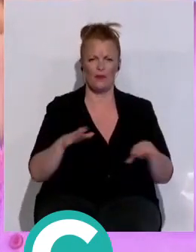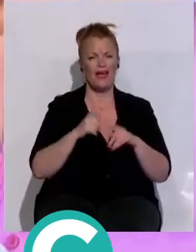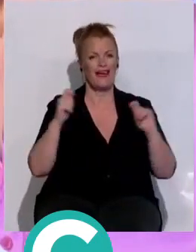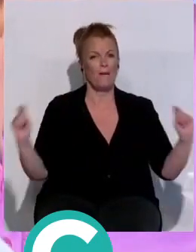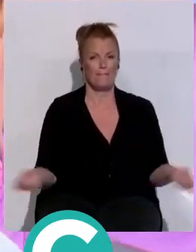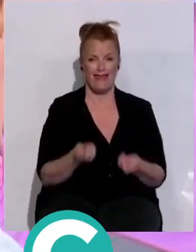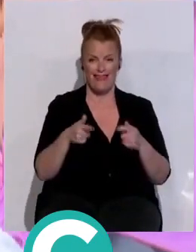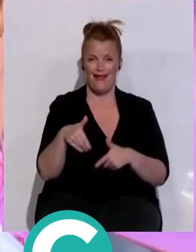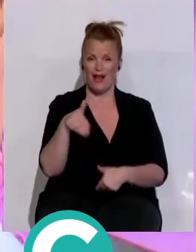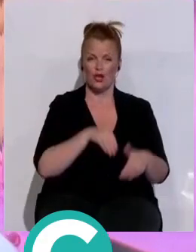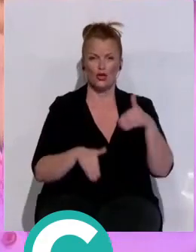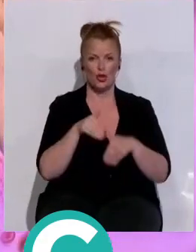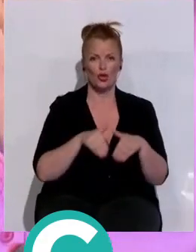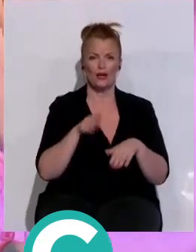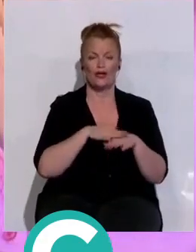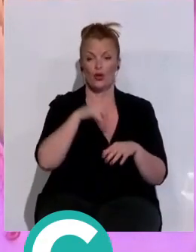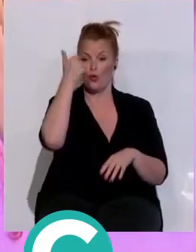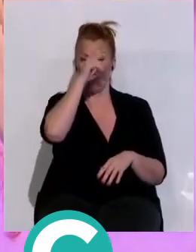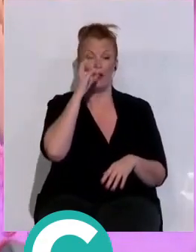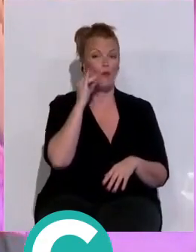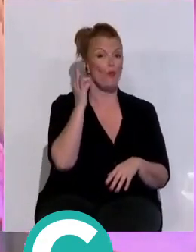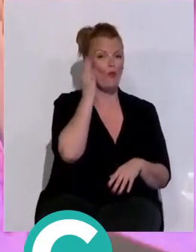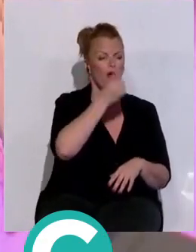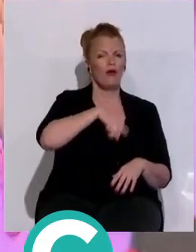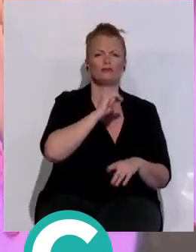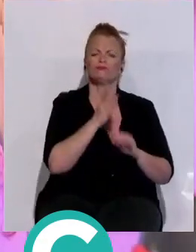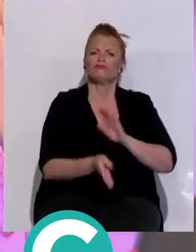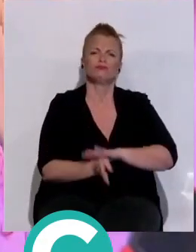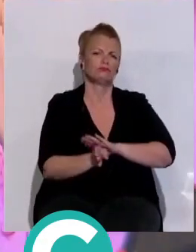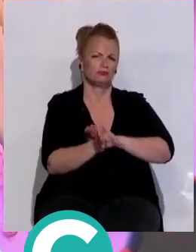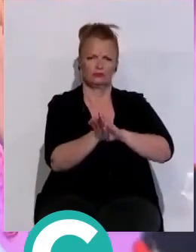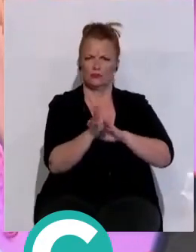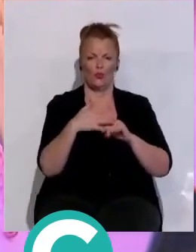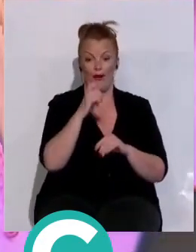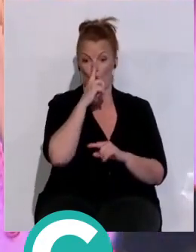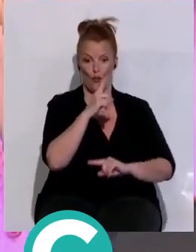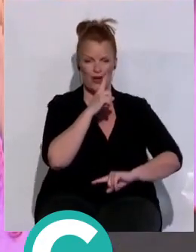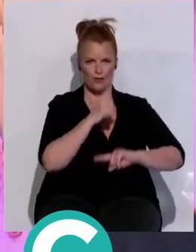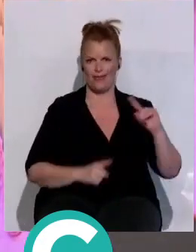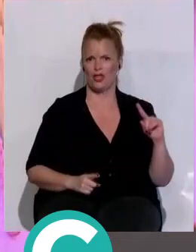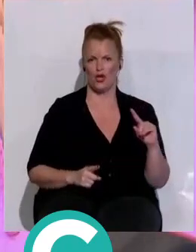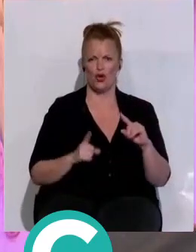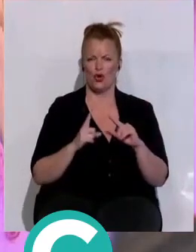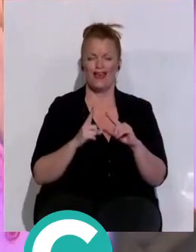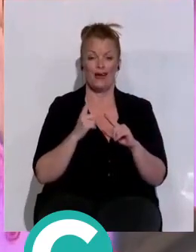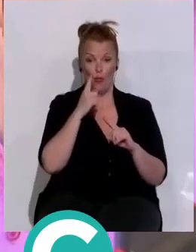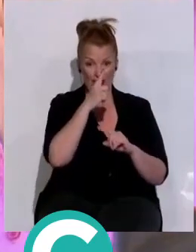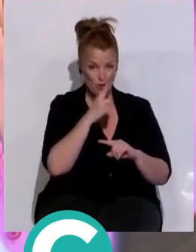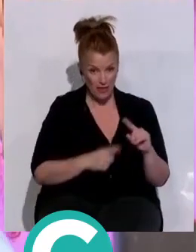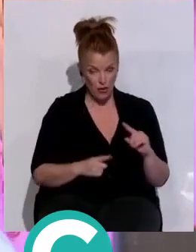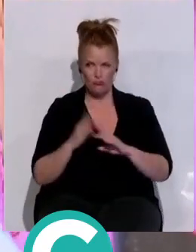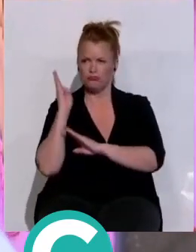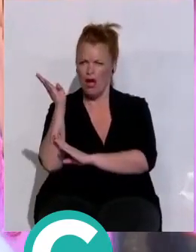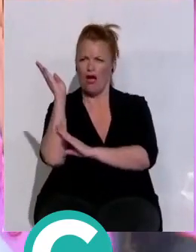cada barrio, cada asociación de la ciudad para transmitir el proyecto del Partido Socialista para estos próximos cuatro años. El próximo